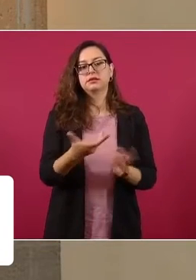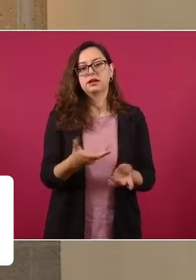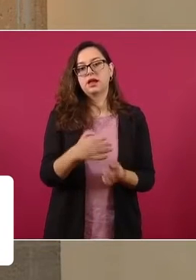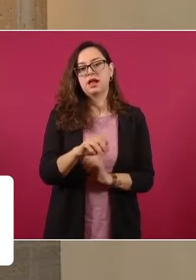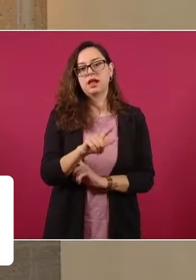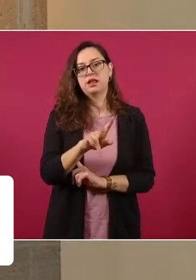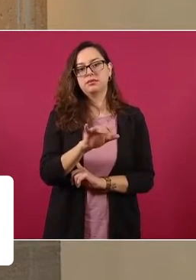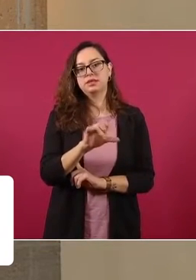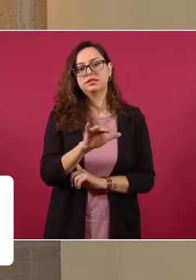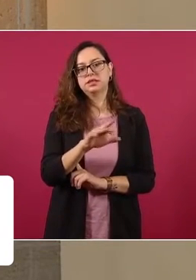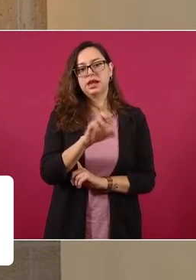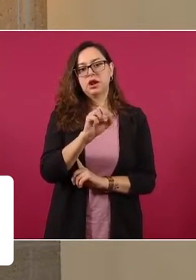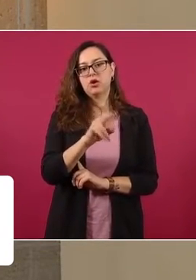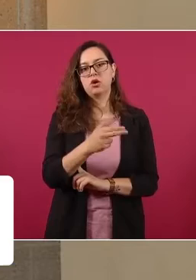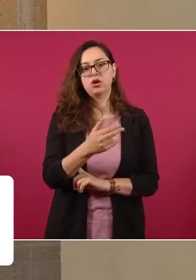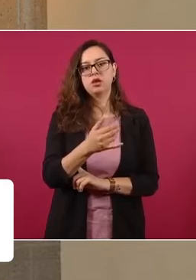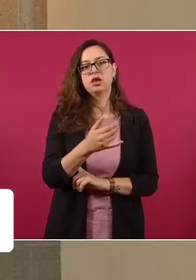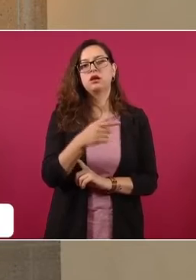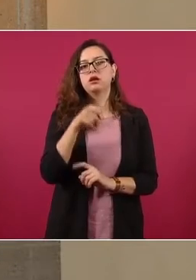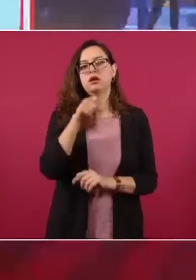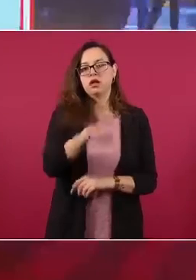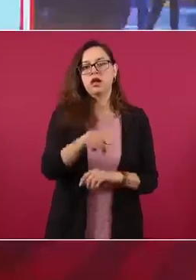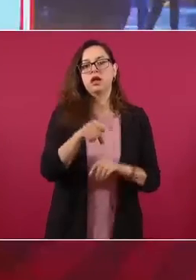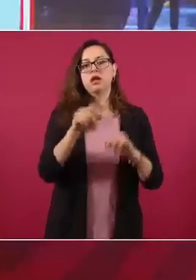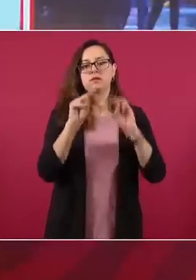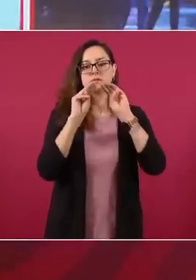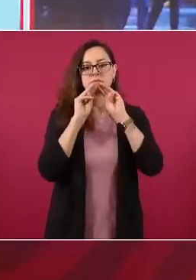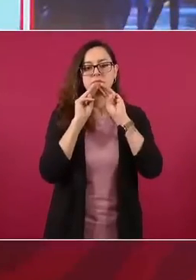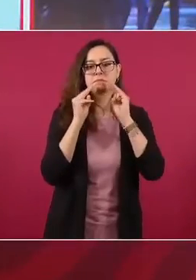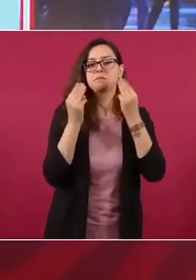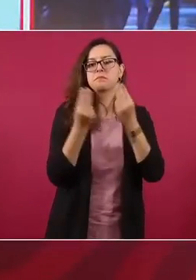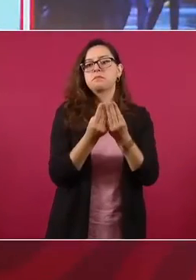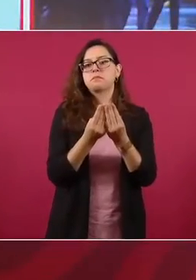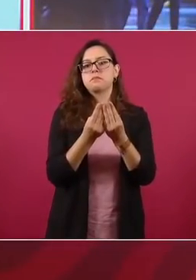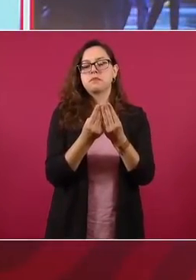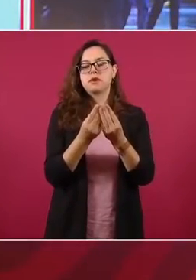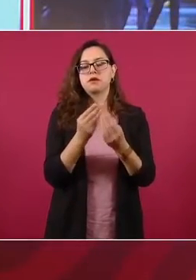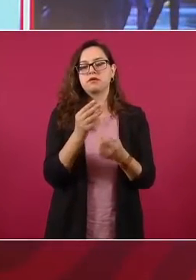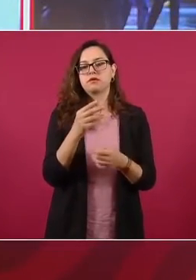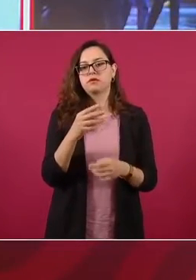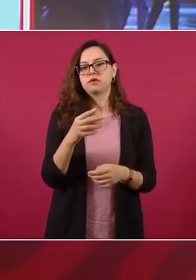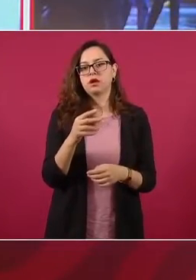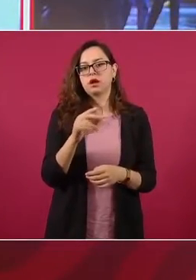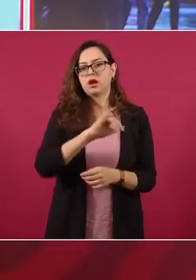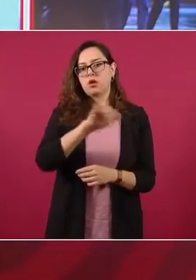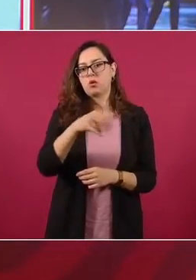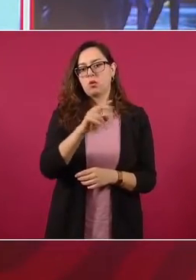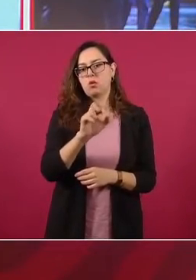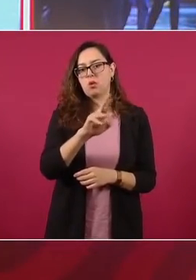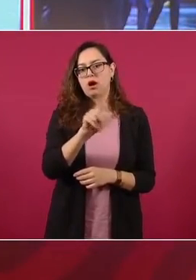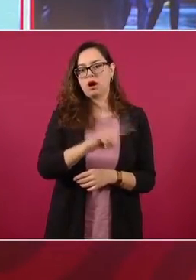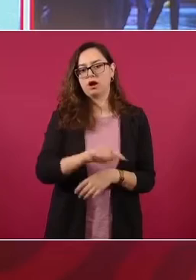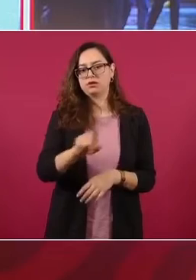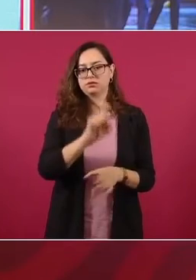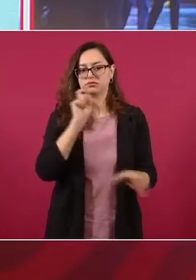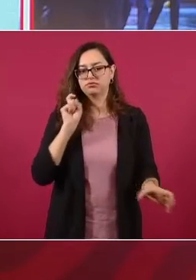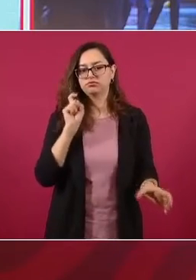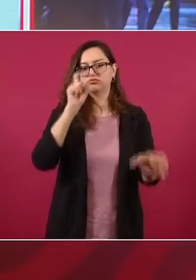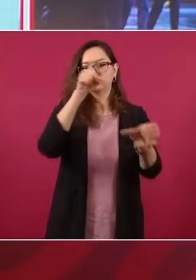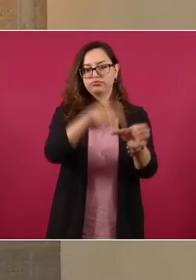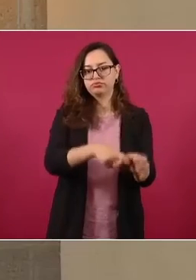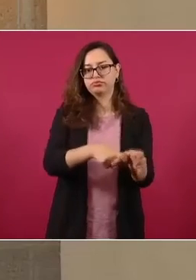Viceroy, integrante del cártel de Juárez, quien está